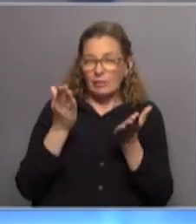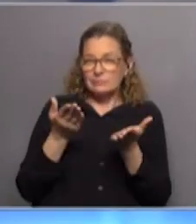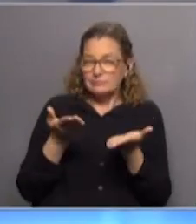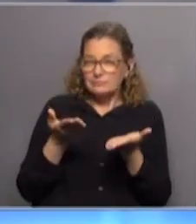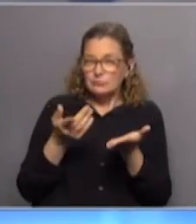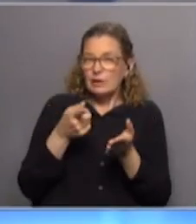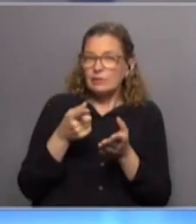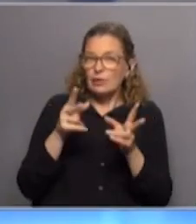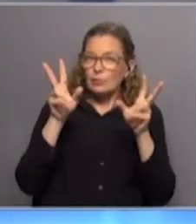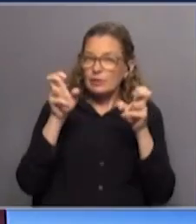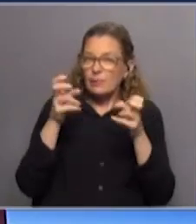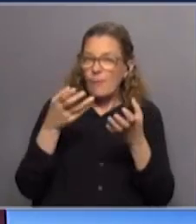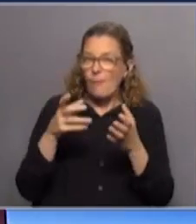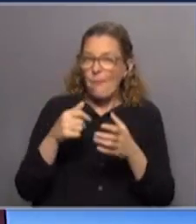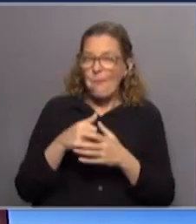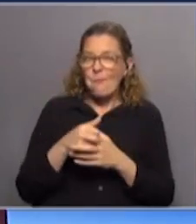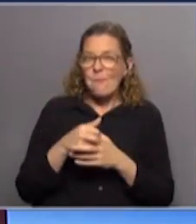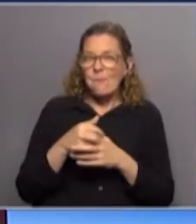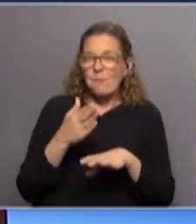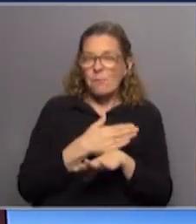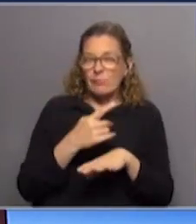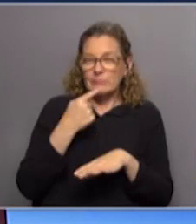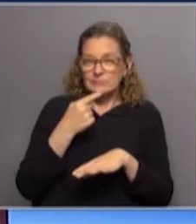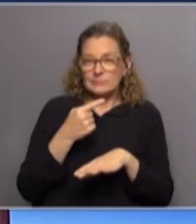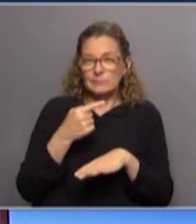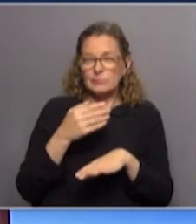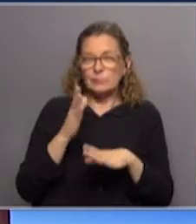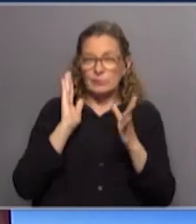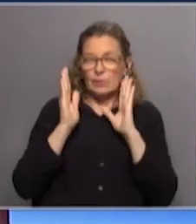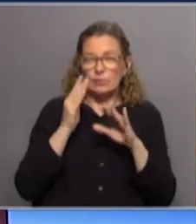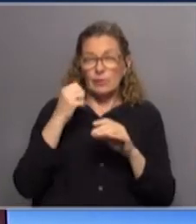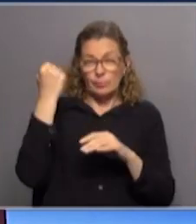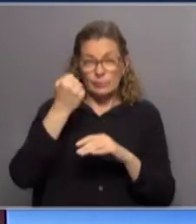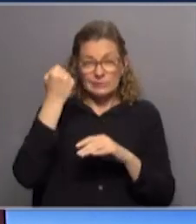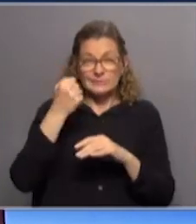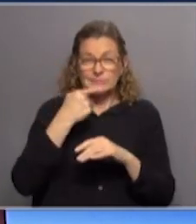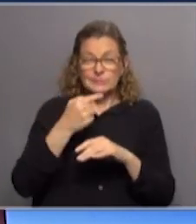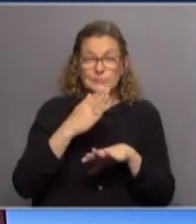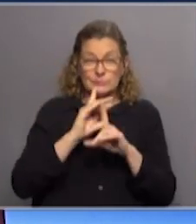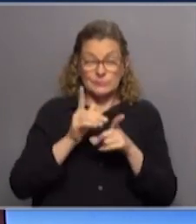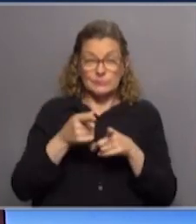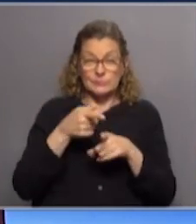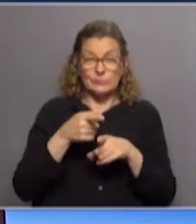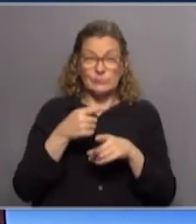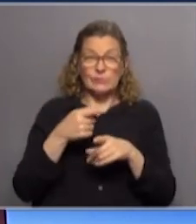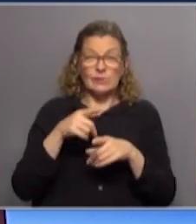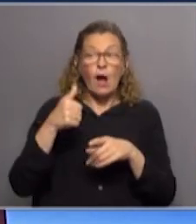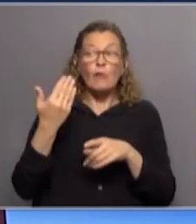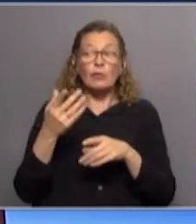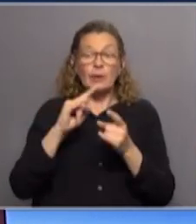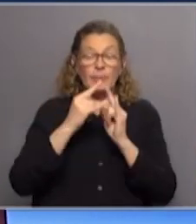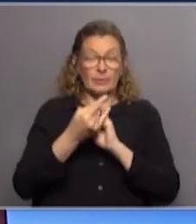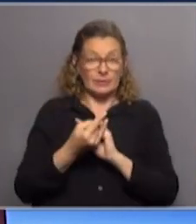con respecto a esta iniciativa de Cabildo. Quizás antes de ir a lo que dicen abogados o abogados, es importante mencionar que también ha habido voces fuera del